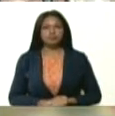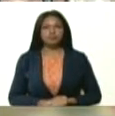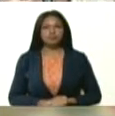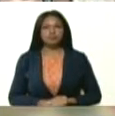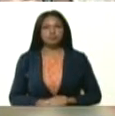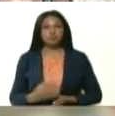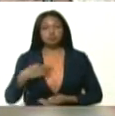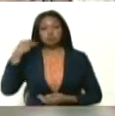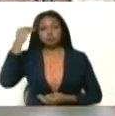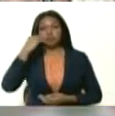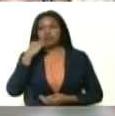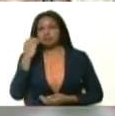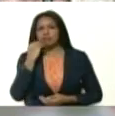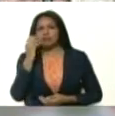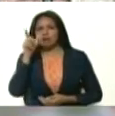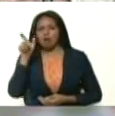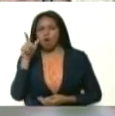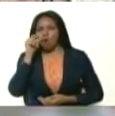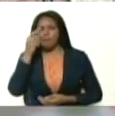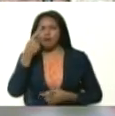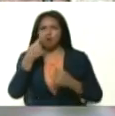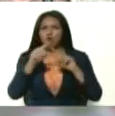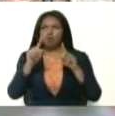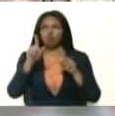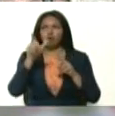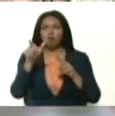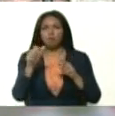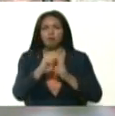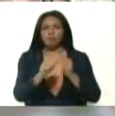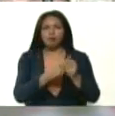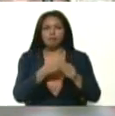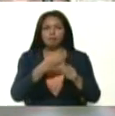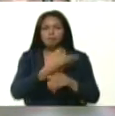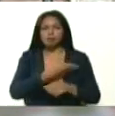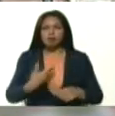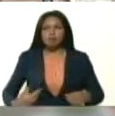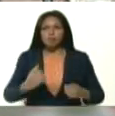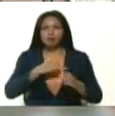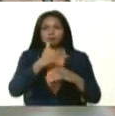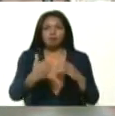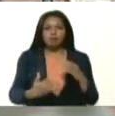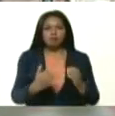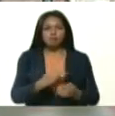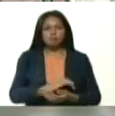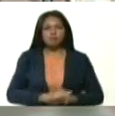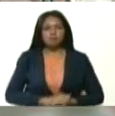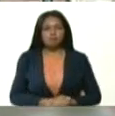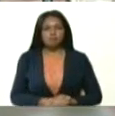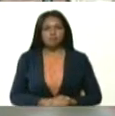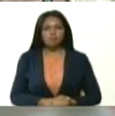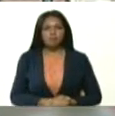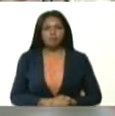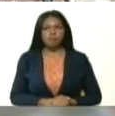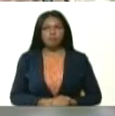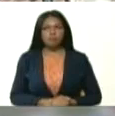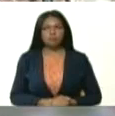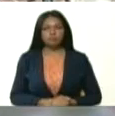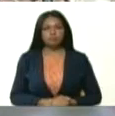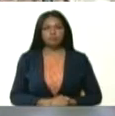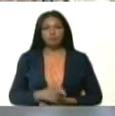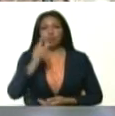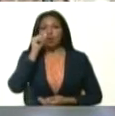Creo que al lado está Leal Tellería. Está el vicepresidente de Planificación, Ricardo